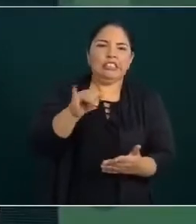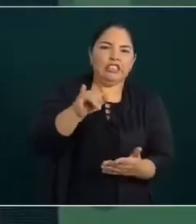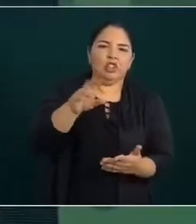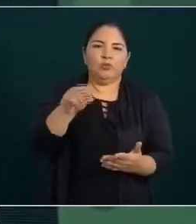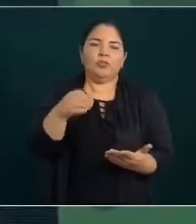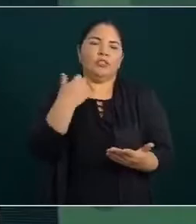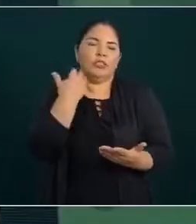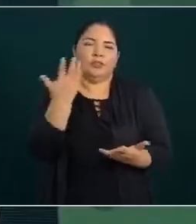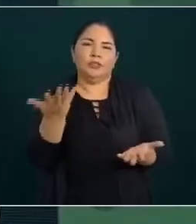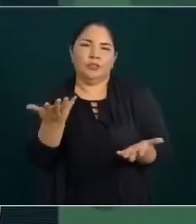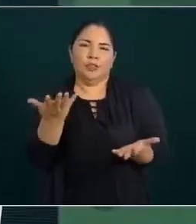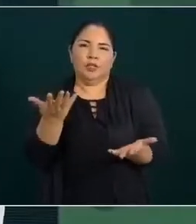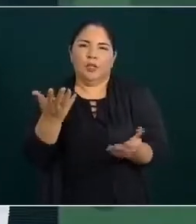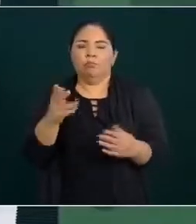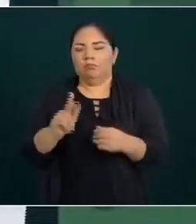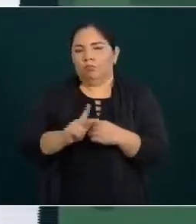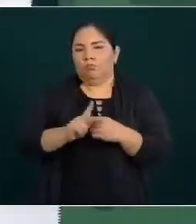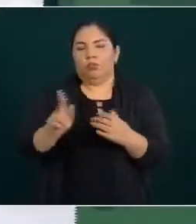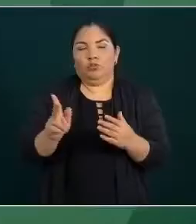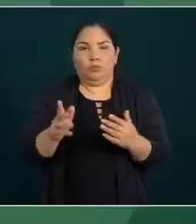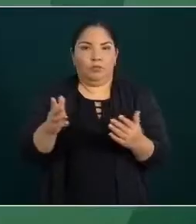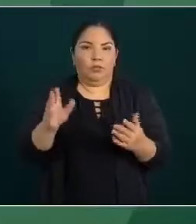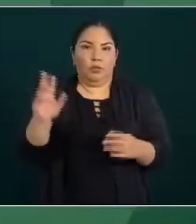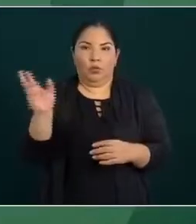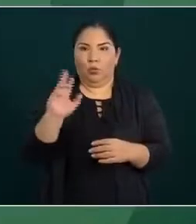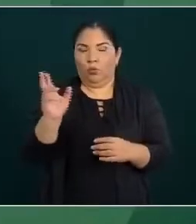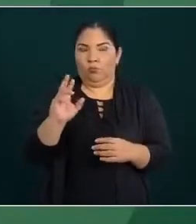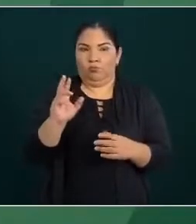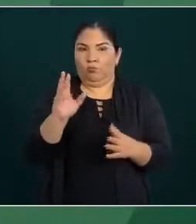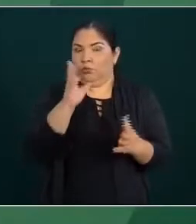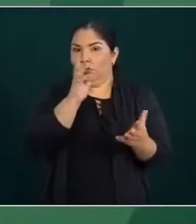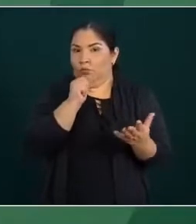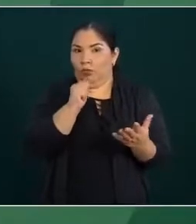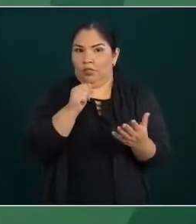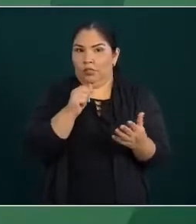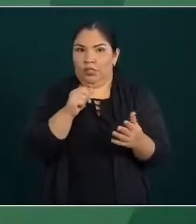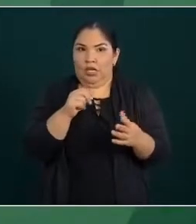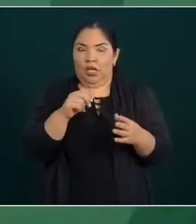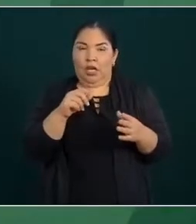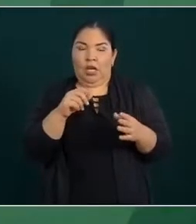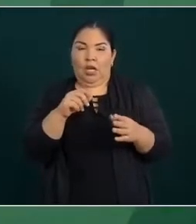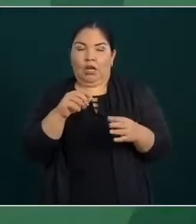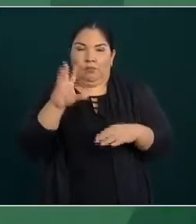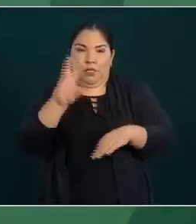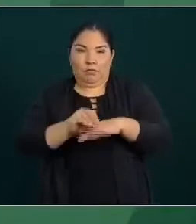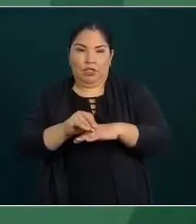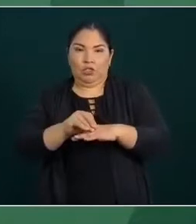vamos a ver. Desde luego, no se puede permitir nada que afecte el medio ambiente.